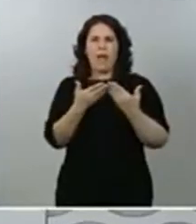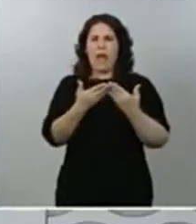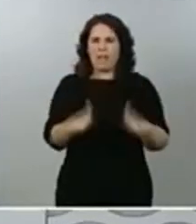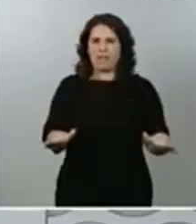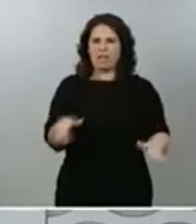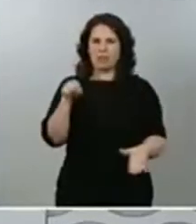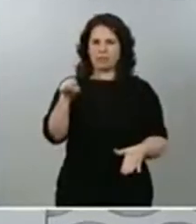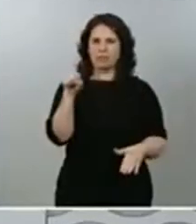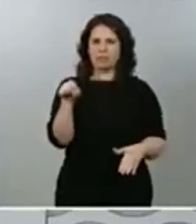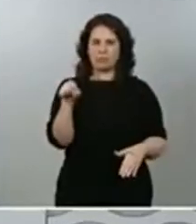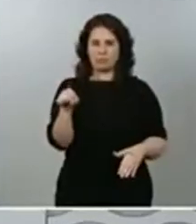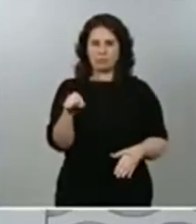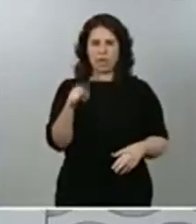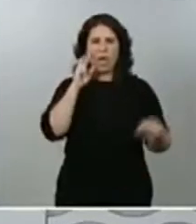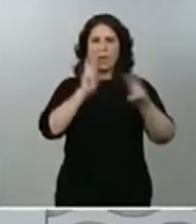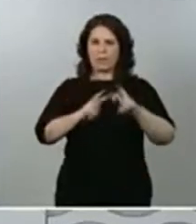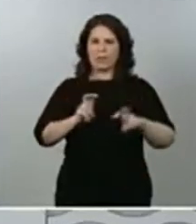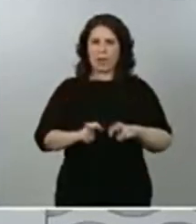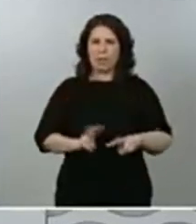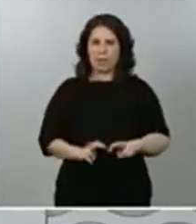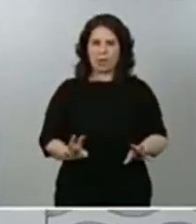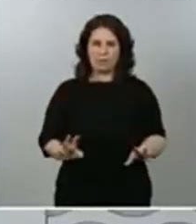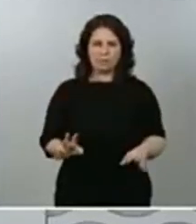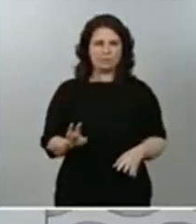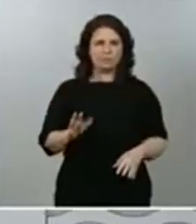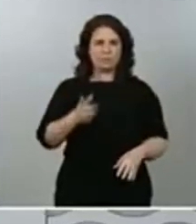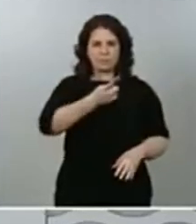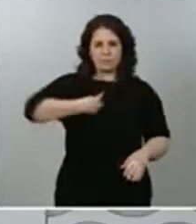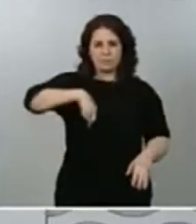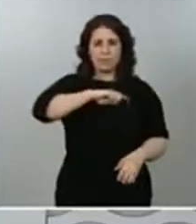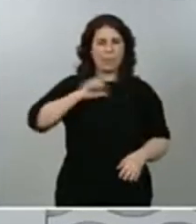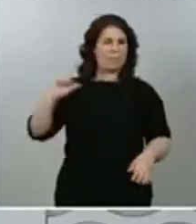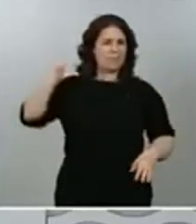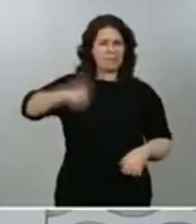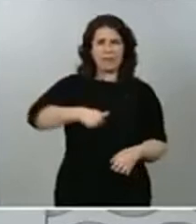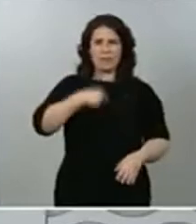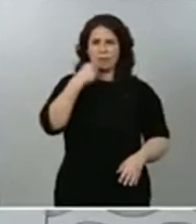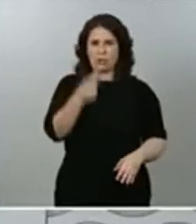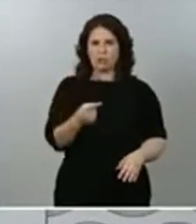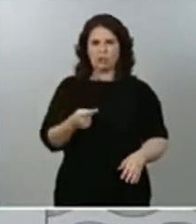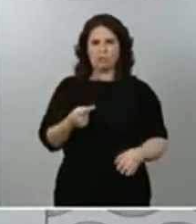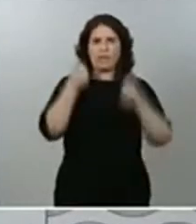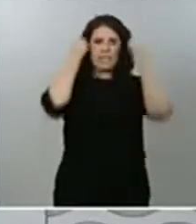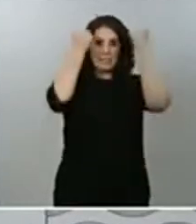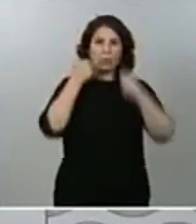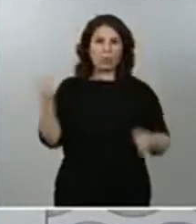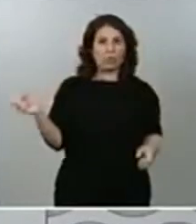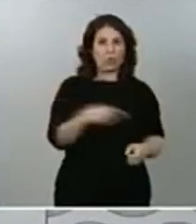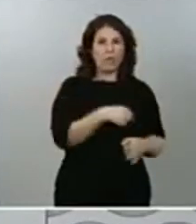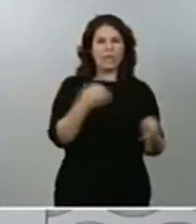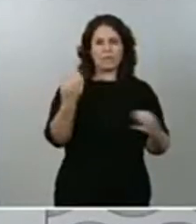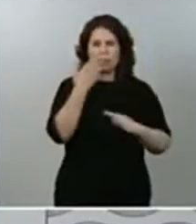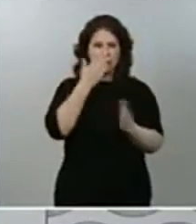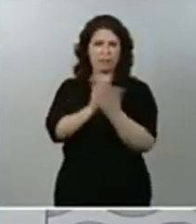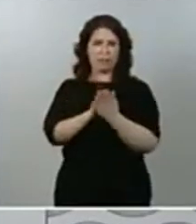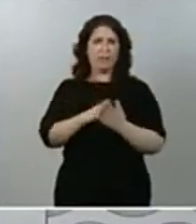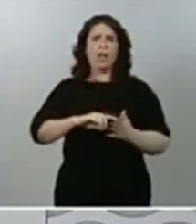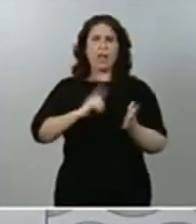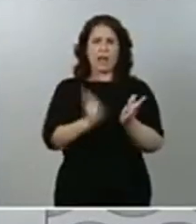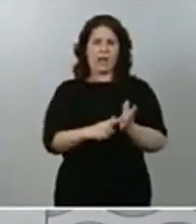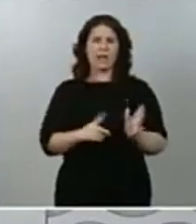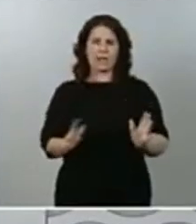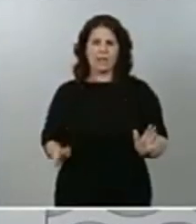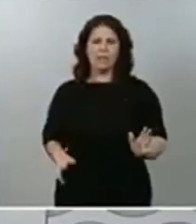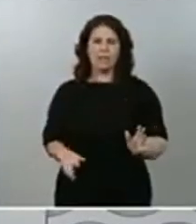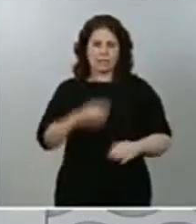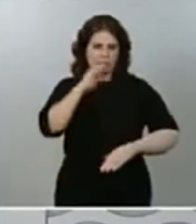de investigación. Siempre hemos dicho que todas las instituciones tienen que responder ante la ley y que, por otra parte, la justicia es igual para